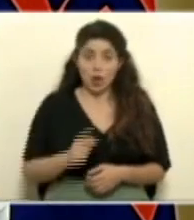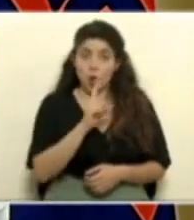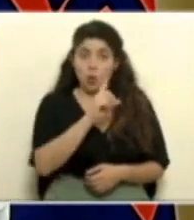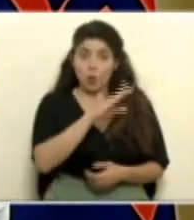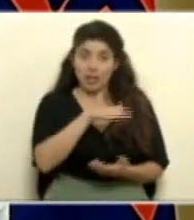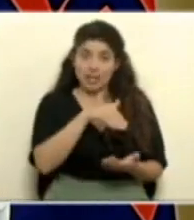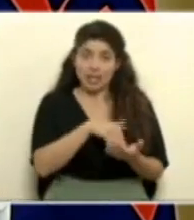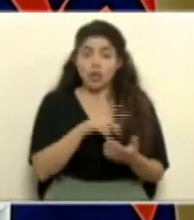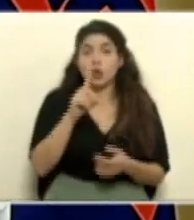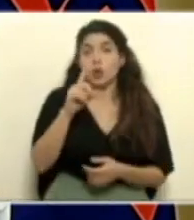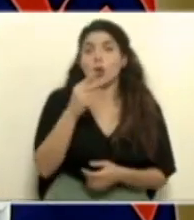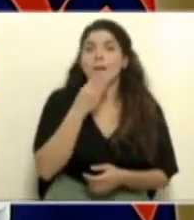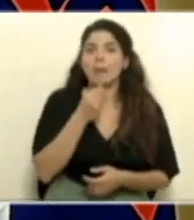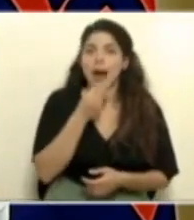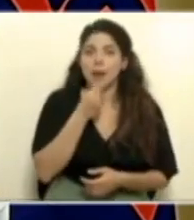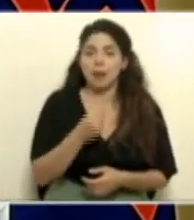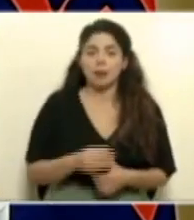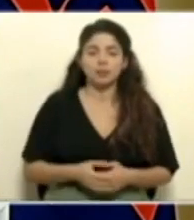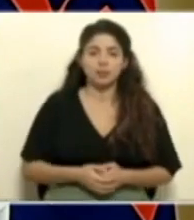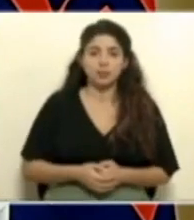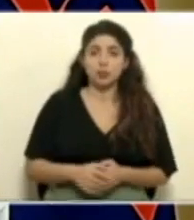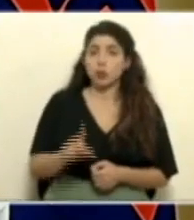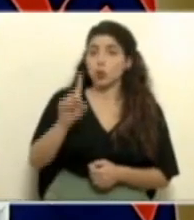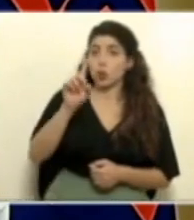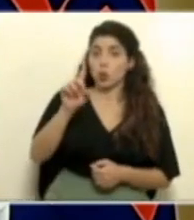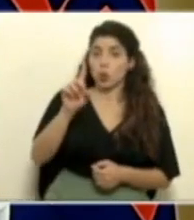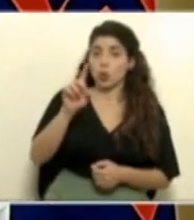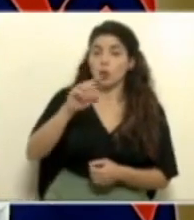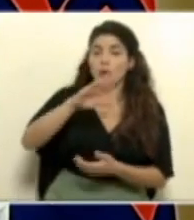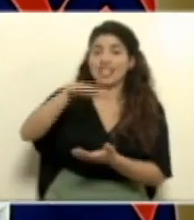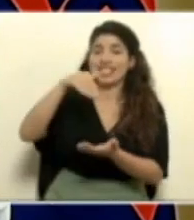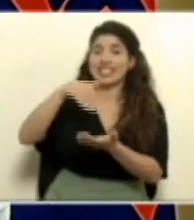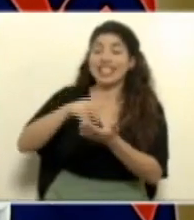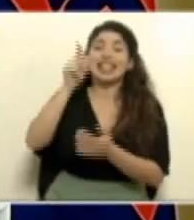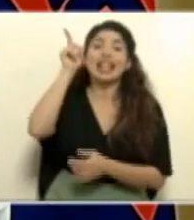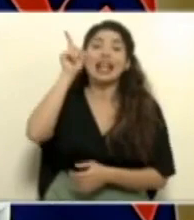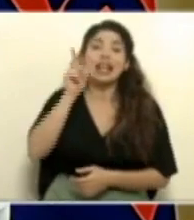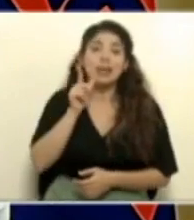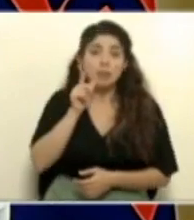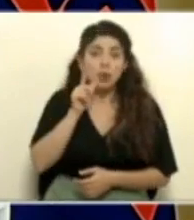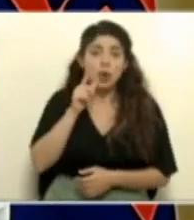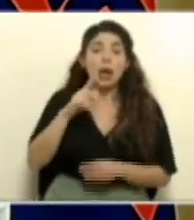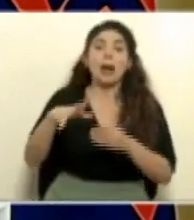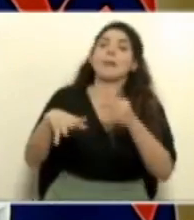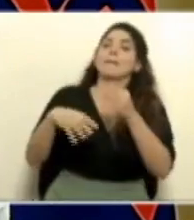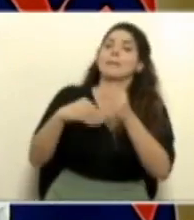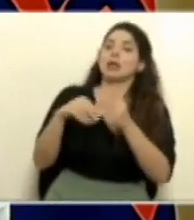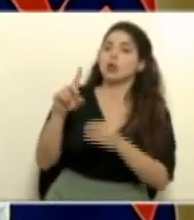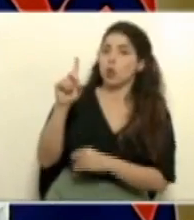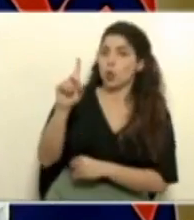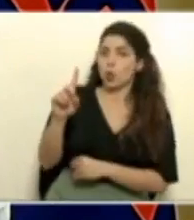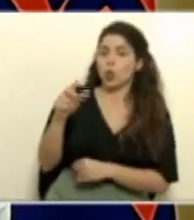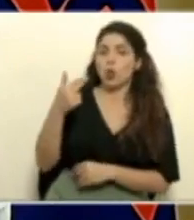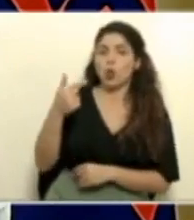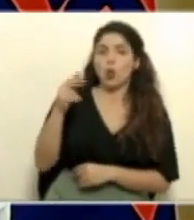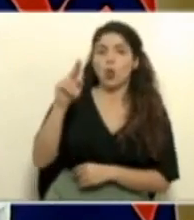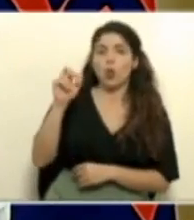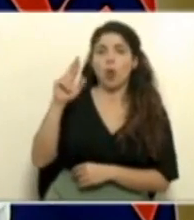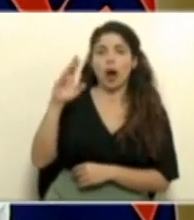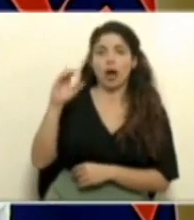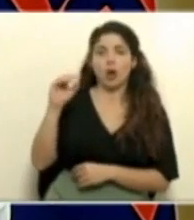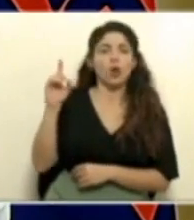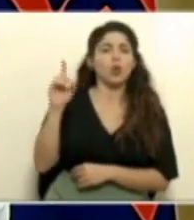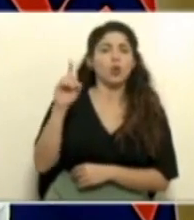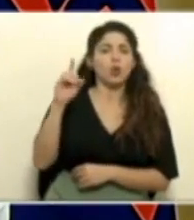y 1 en Barba. 1 caso en el Cantón Central de Limón y además 1 en el Huarco de Cartago.